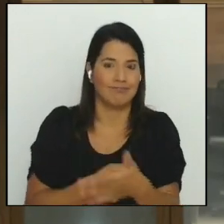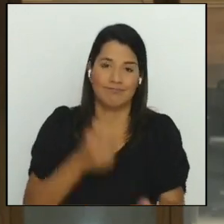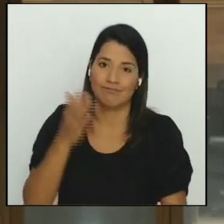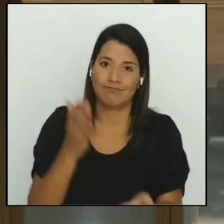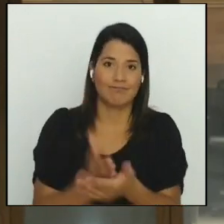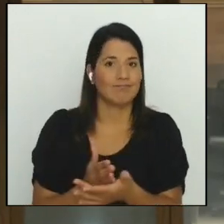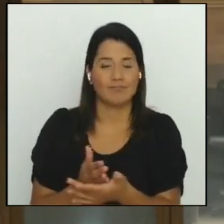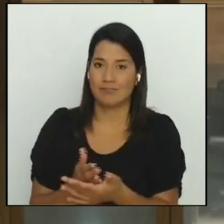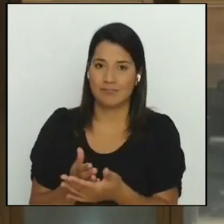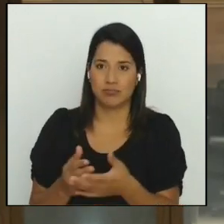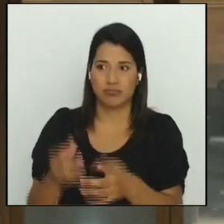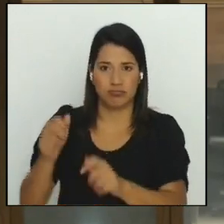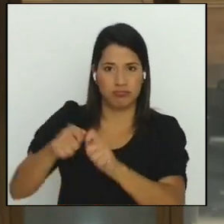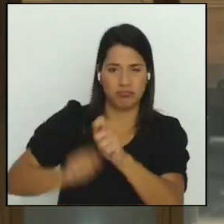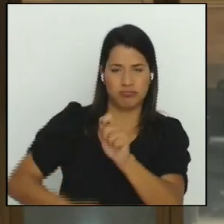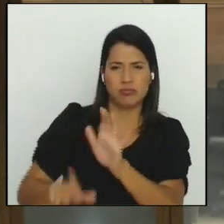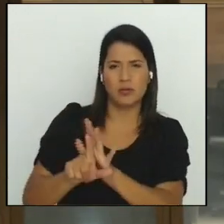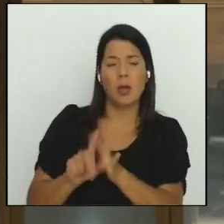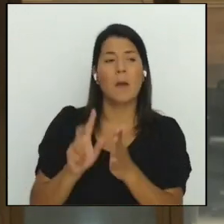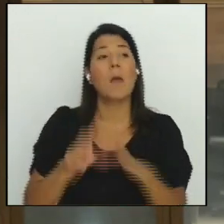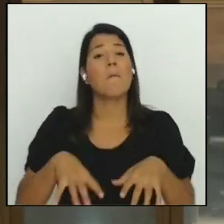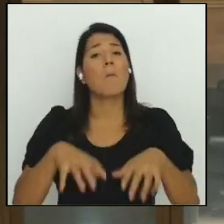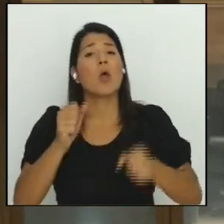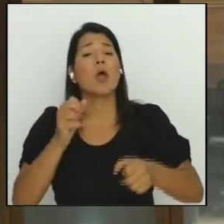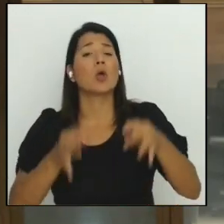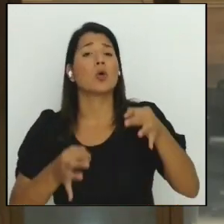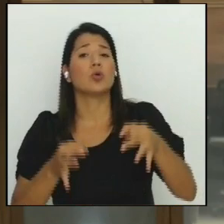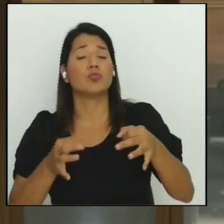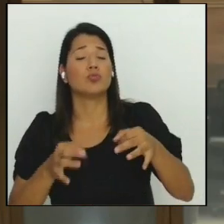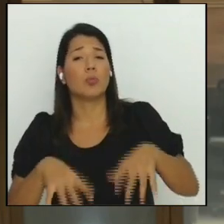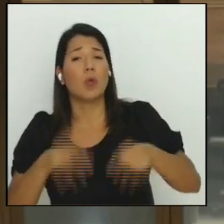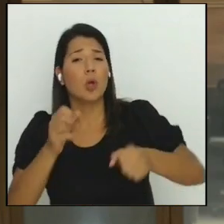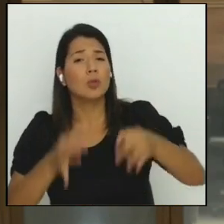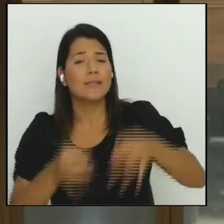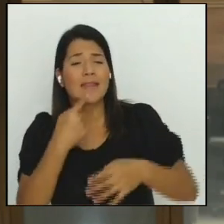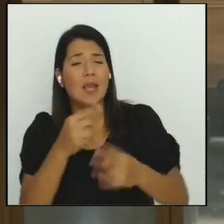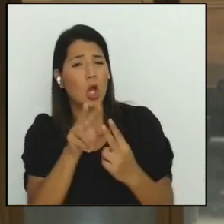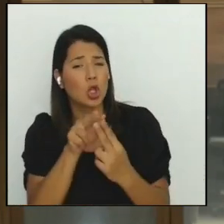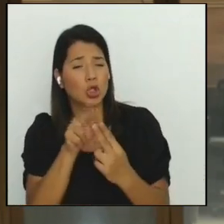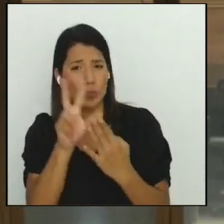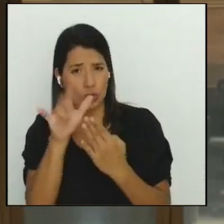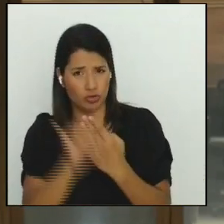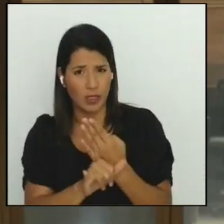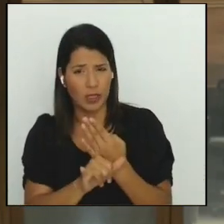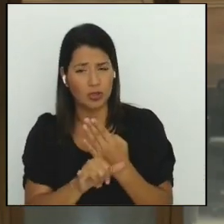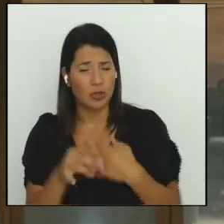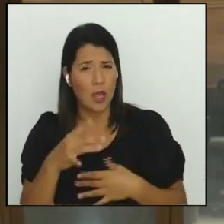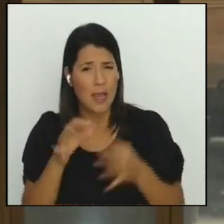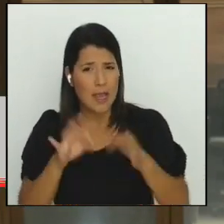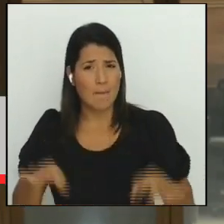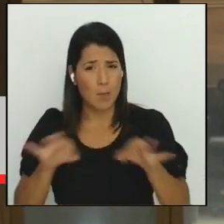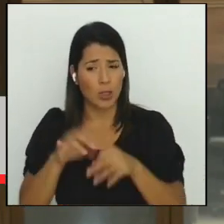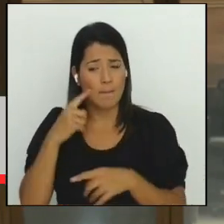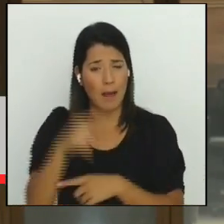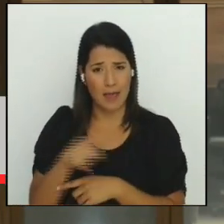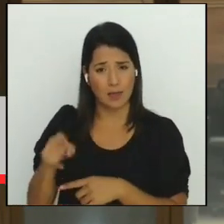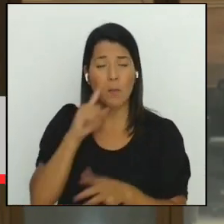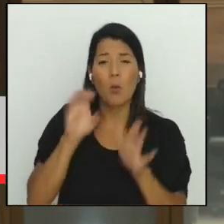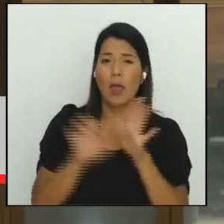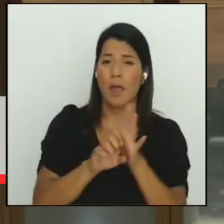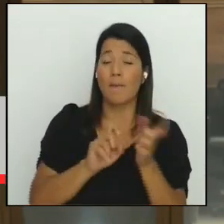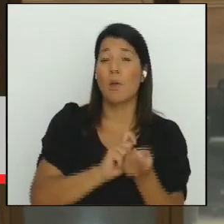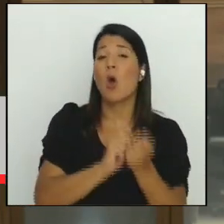proyectos que les interesan a ellos, que tiene que ver con cambios al tema de la ejecución de la pena para quitarle un poco de